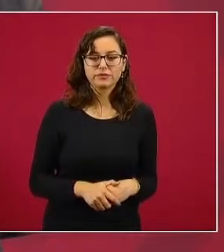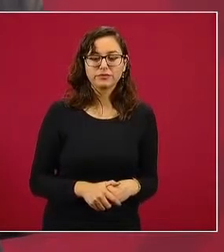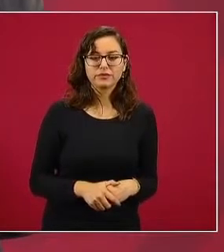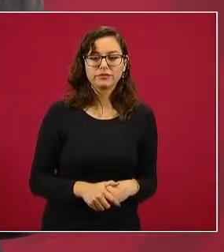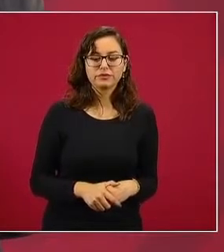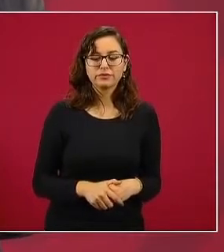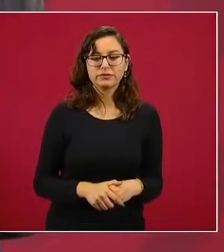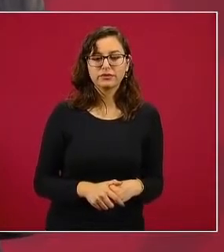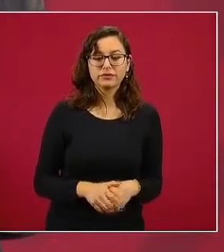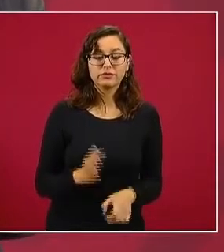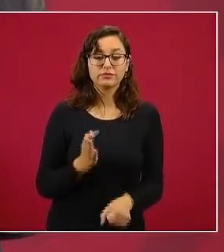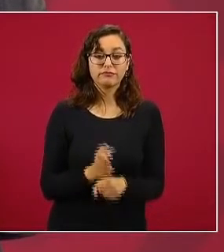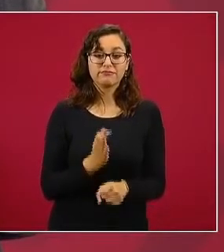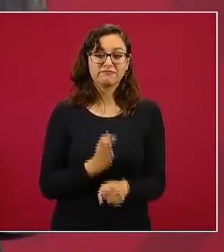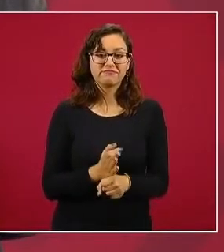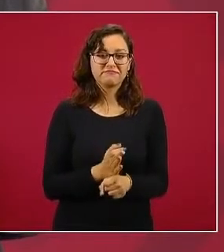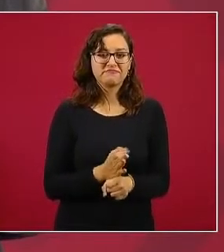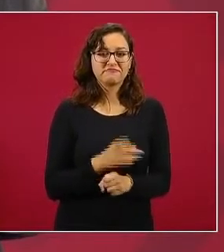propósito ahora.